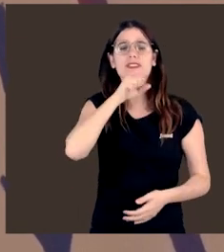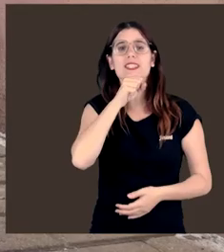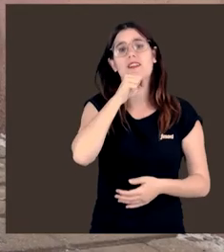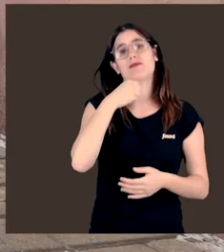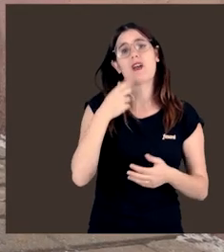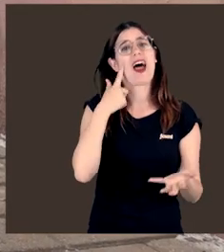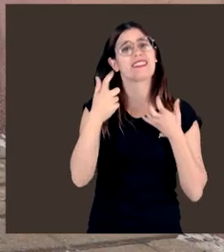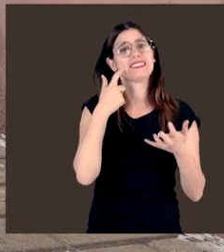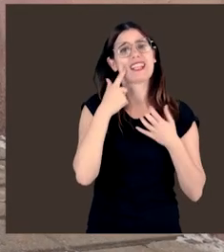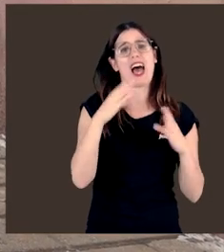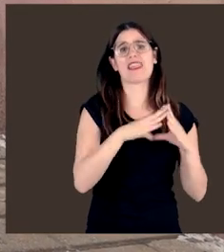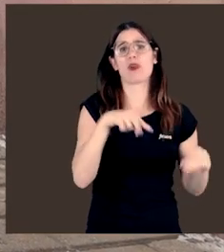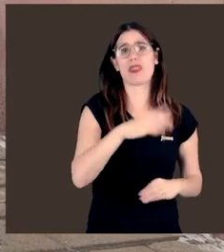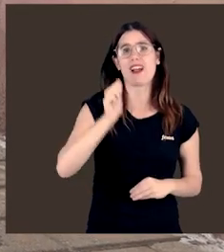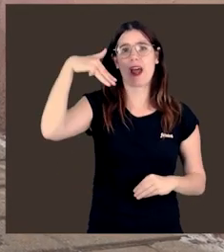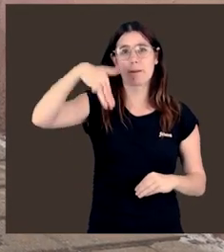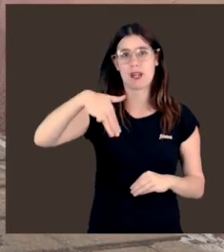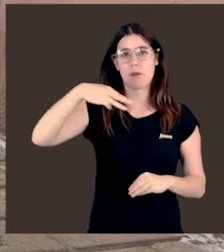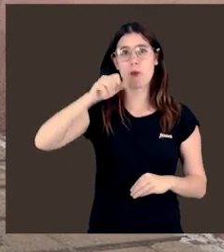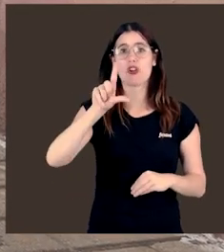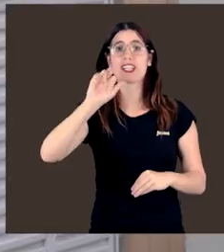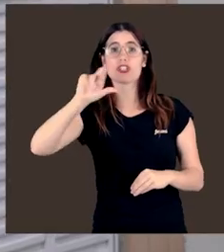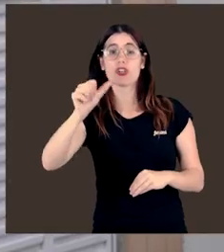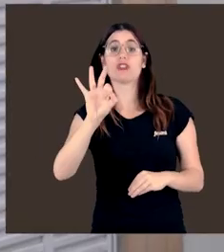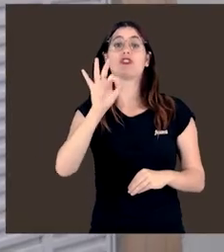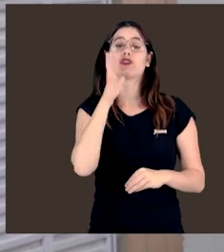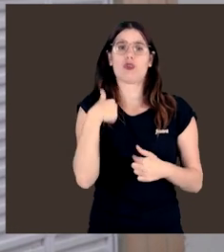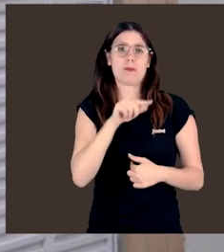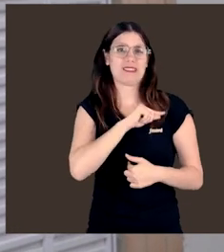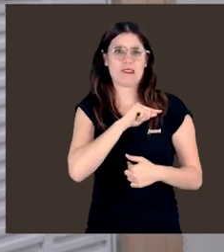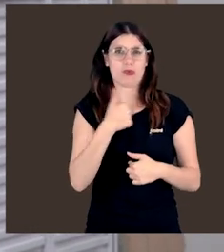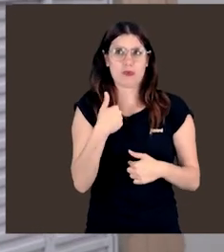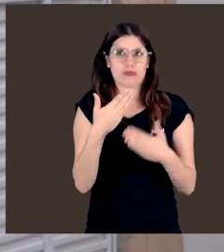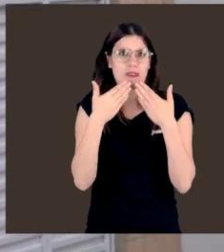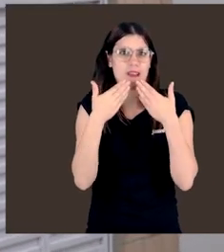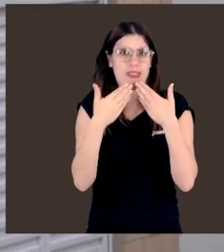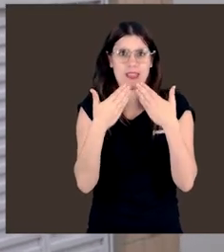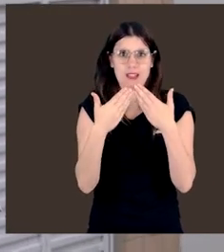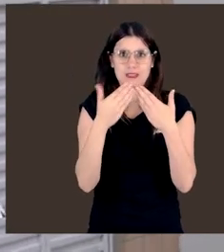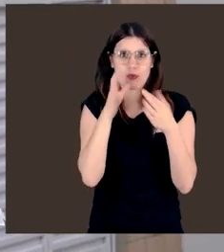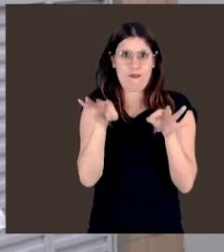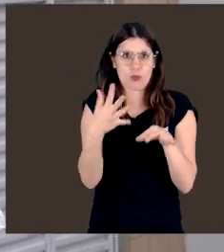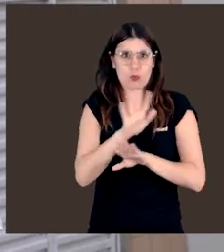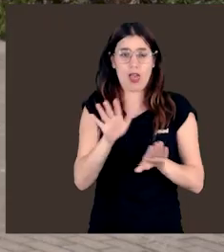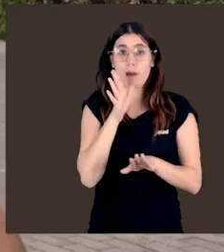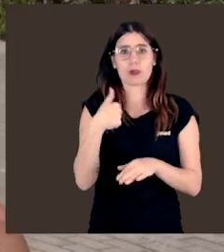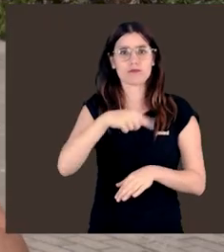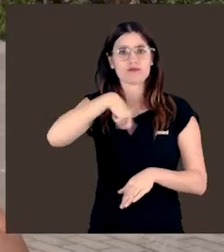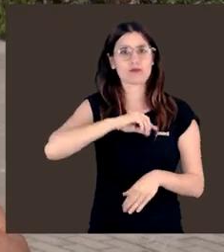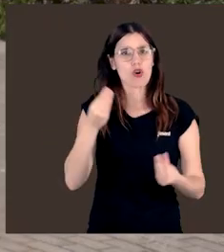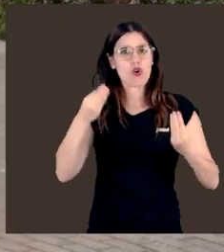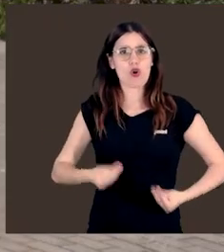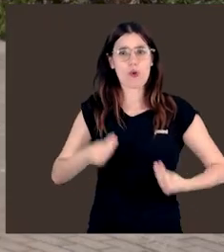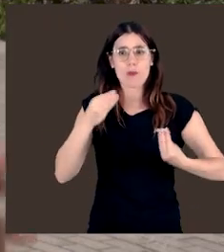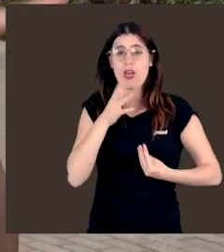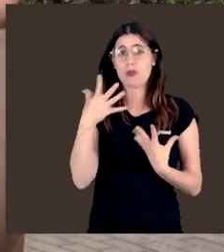es obra de la artista andaluza Carmen Morillo. Me siento muy afortunada y muy agradecida. En primer lugar ha estado súper